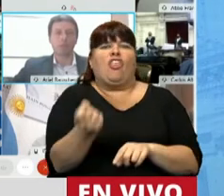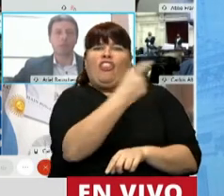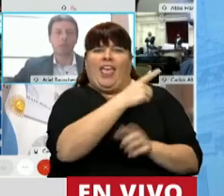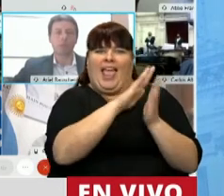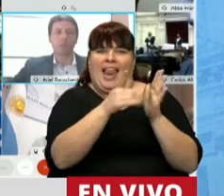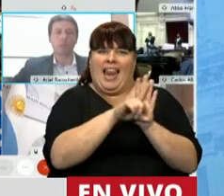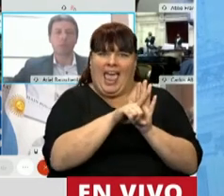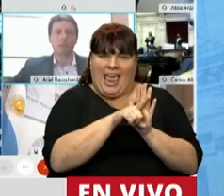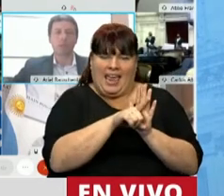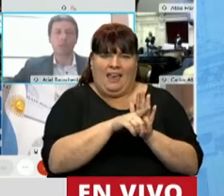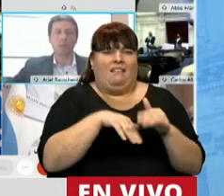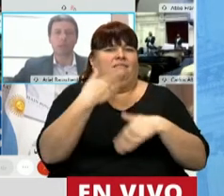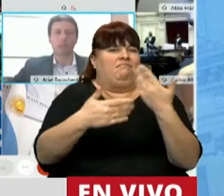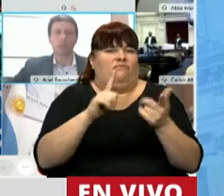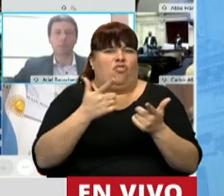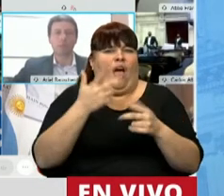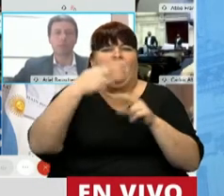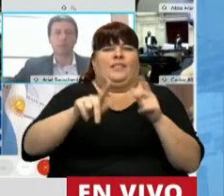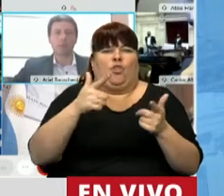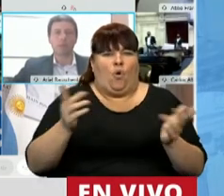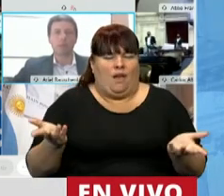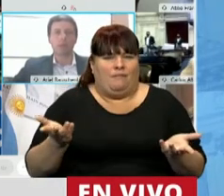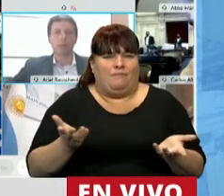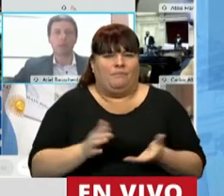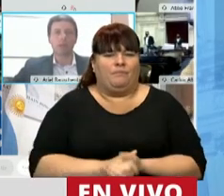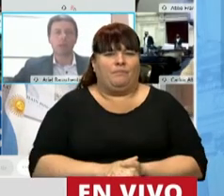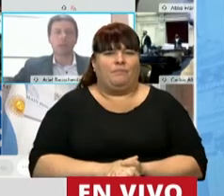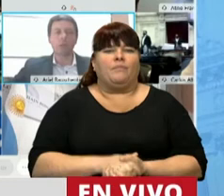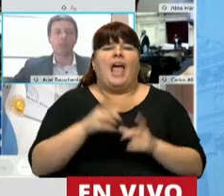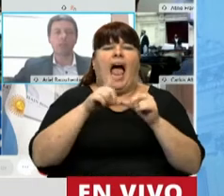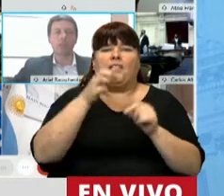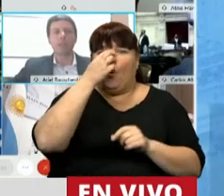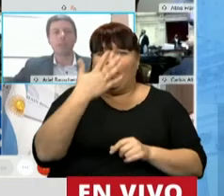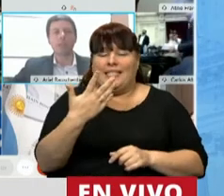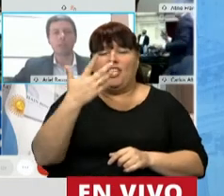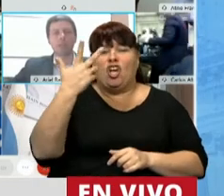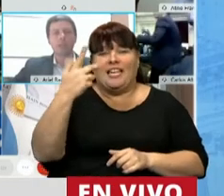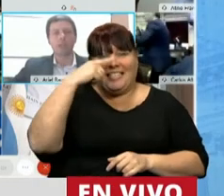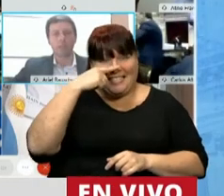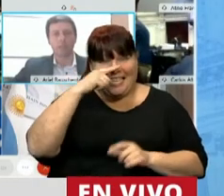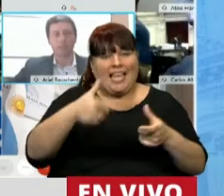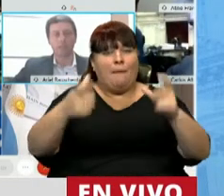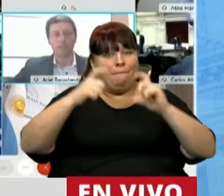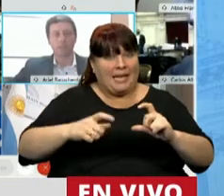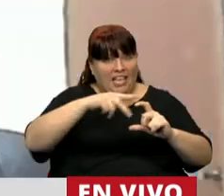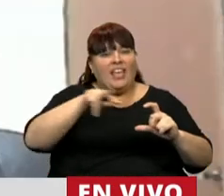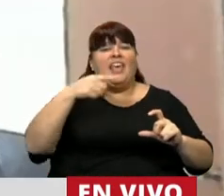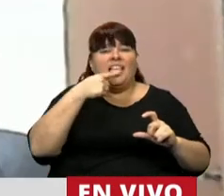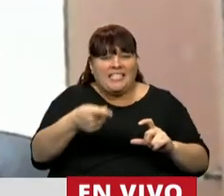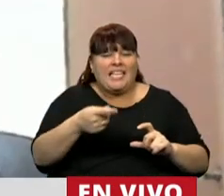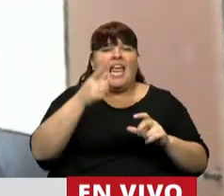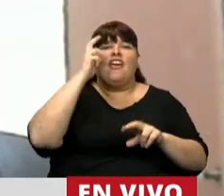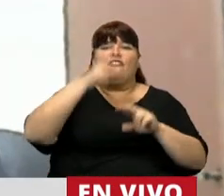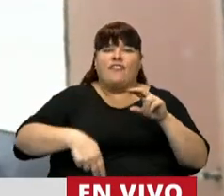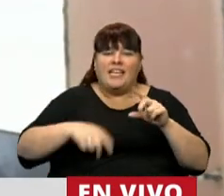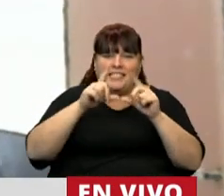y por consiguiente no resultaba ni imprescindible. Eso del artículo 2537, en su segundo parco, dispone que si bien se aplica el